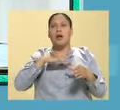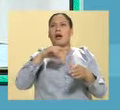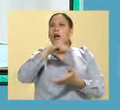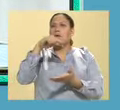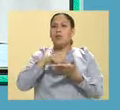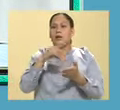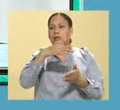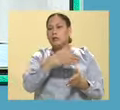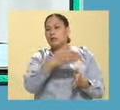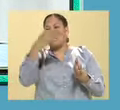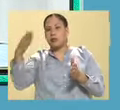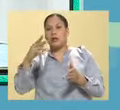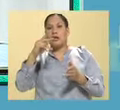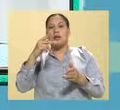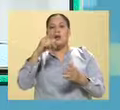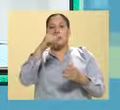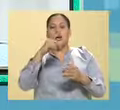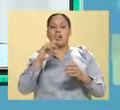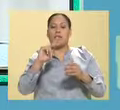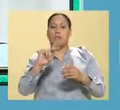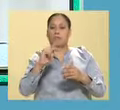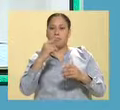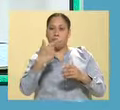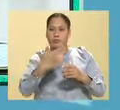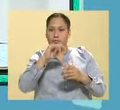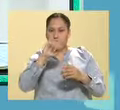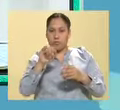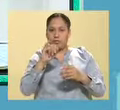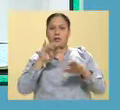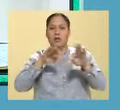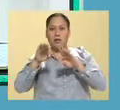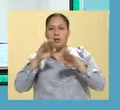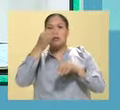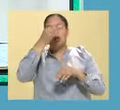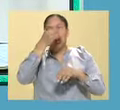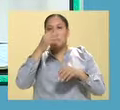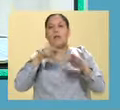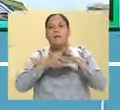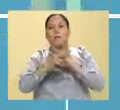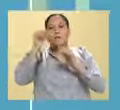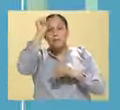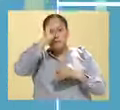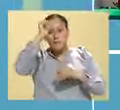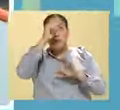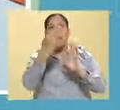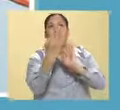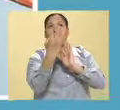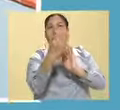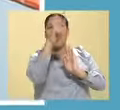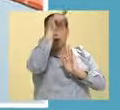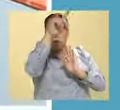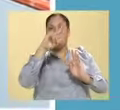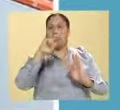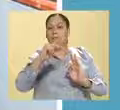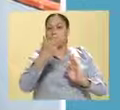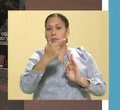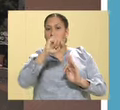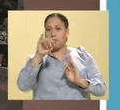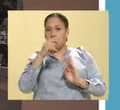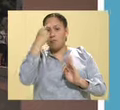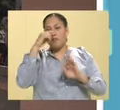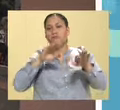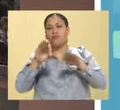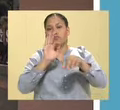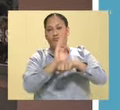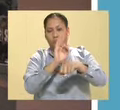a un lado de la Procuraduría de la Defensa del Trabajo, esto está por el metro San Antonio Abad, justo enfrente está la Procuraduría de la Defensa del Trabajo